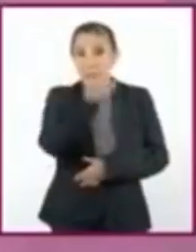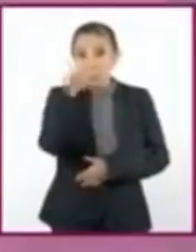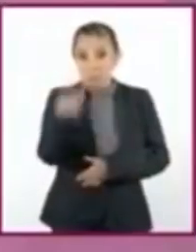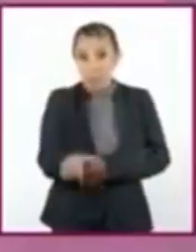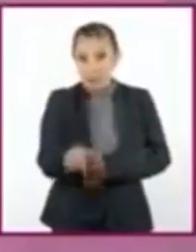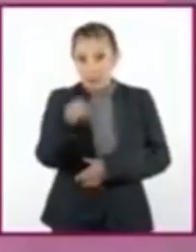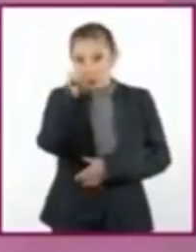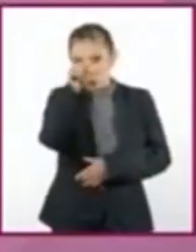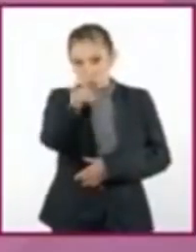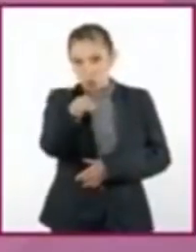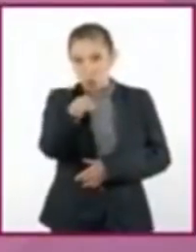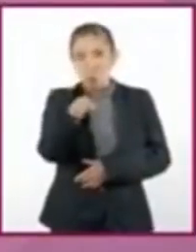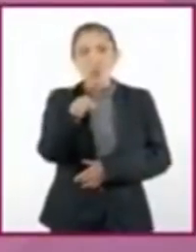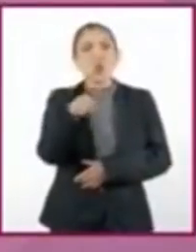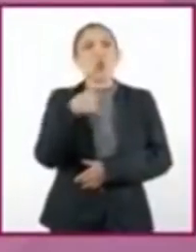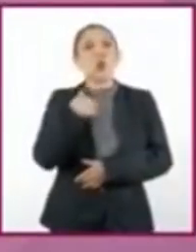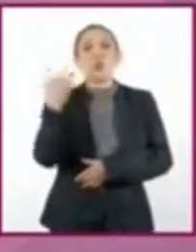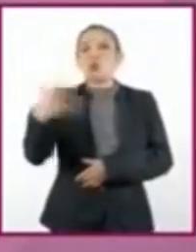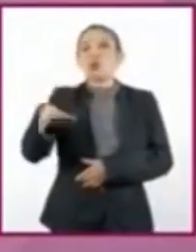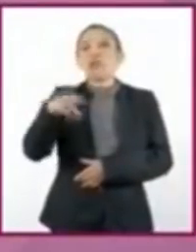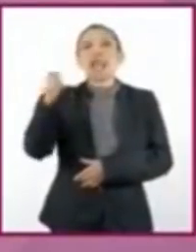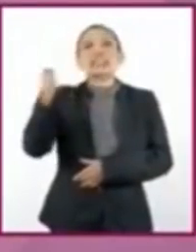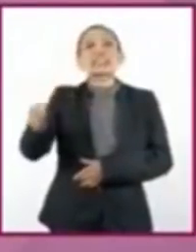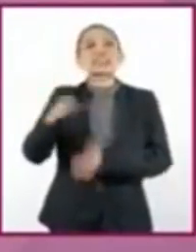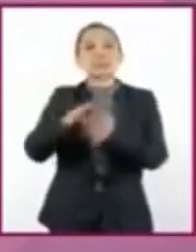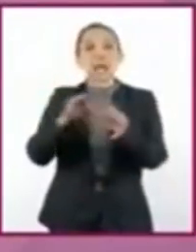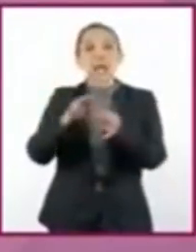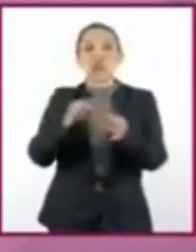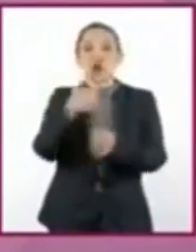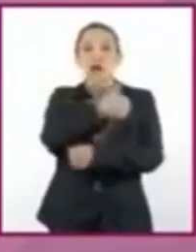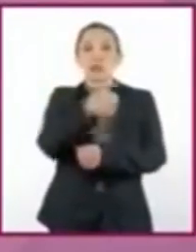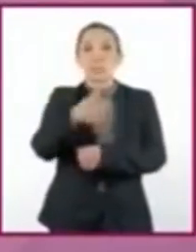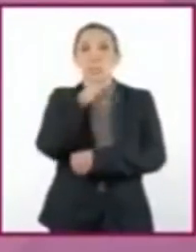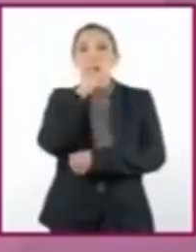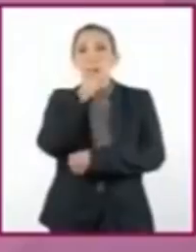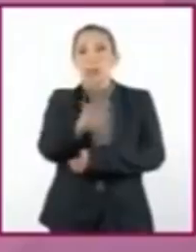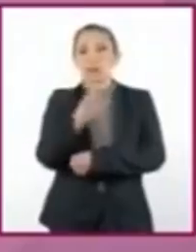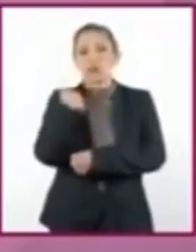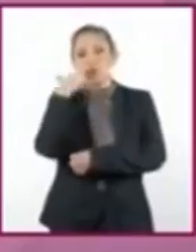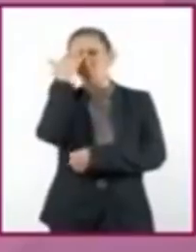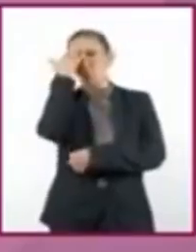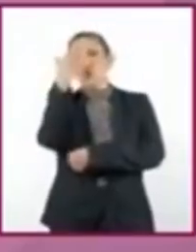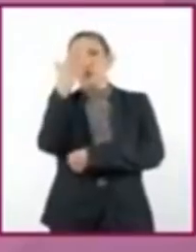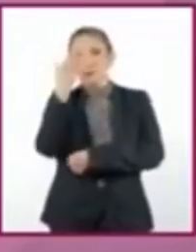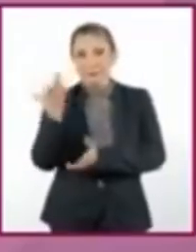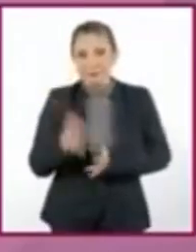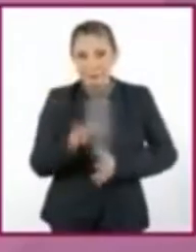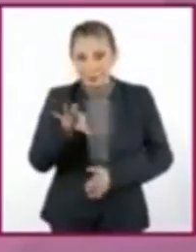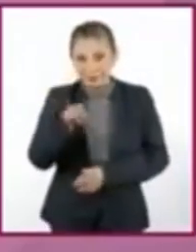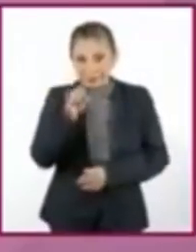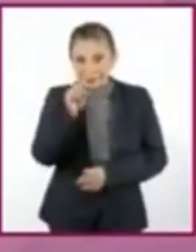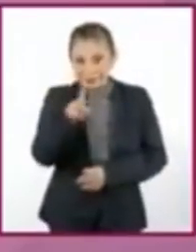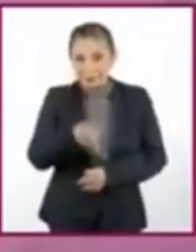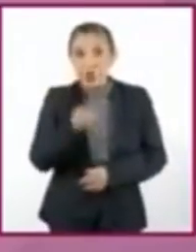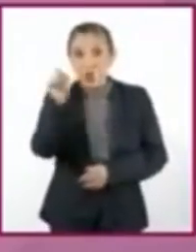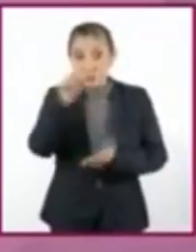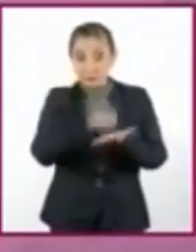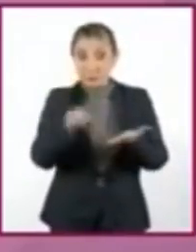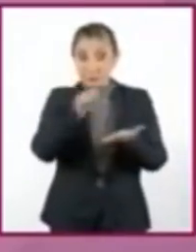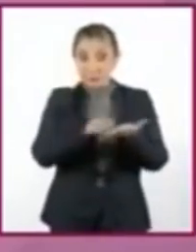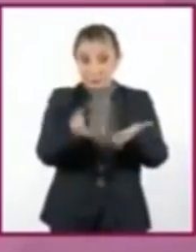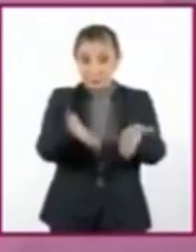ustedes serán los que buscarán las definiciones de cada una de las palabras que van encontrando. Apúntele.